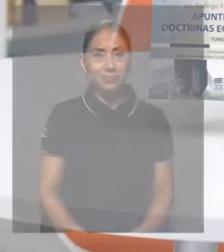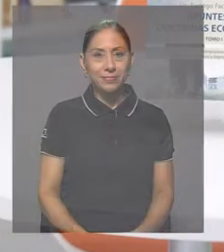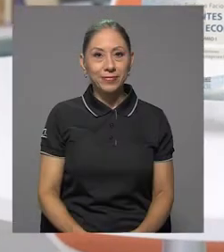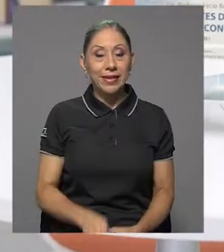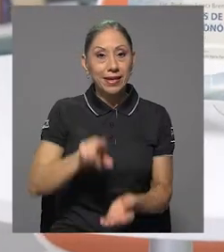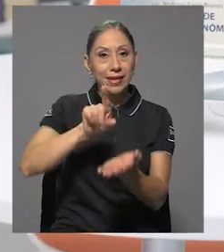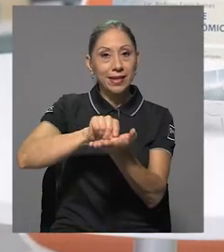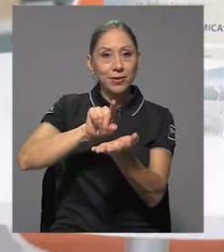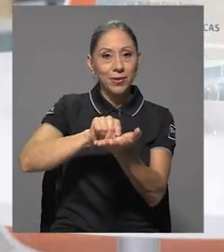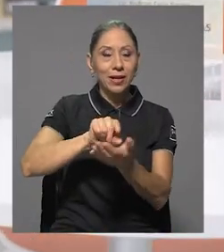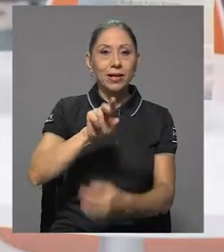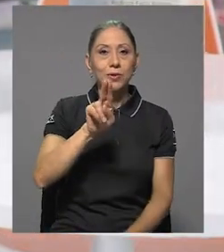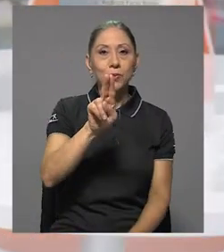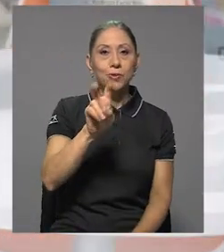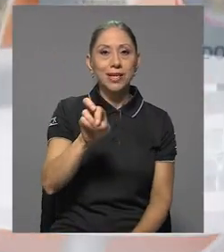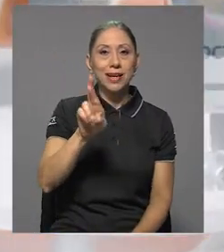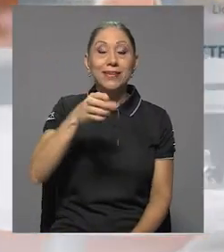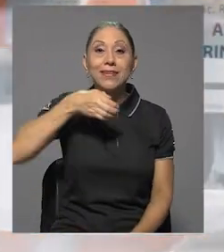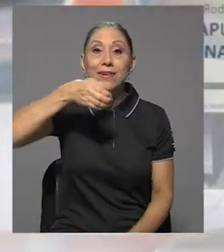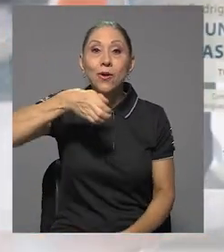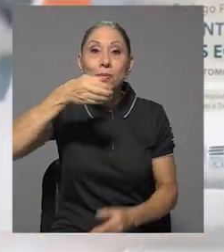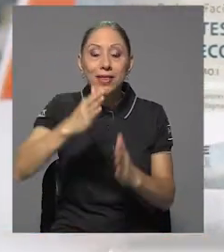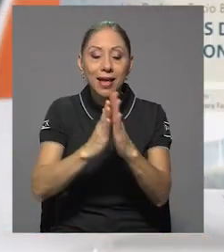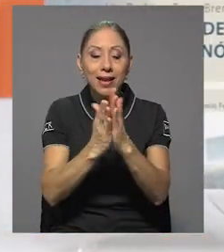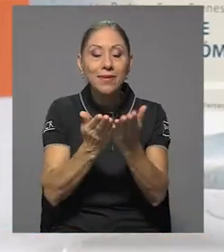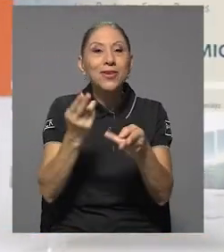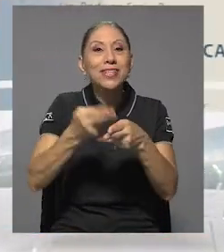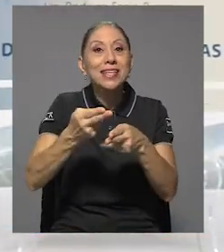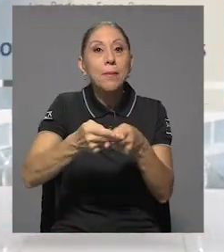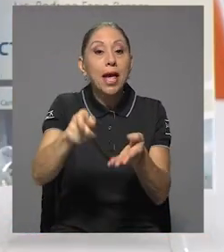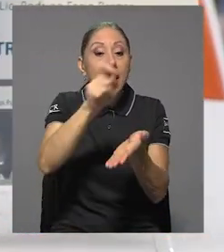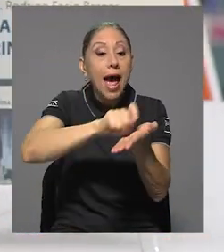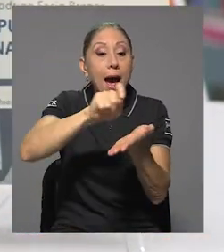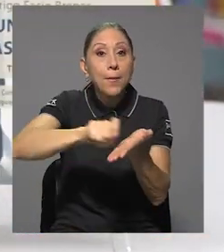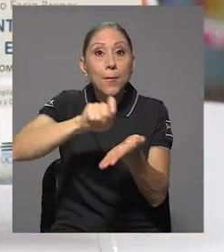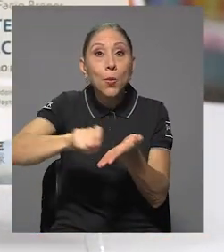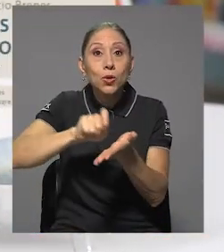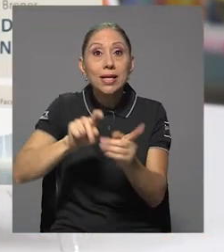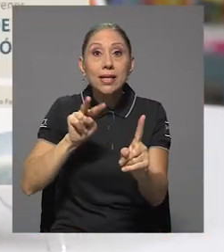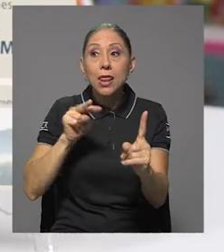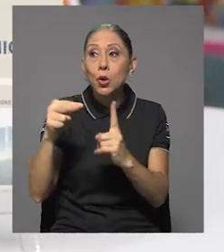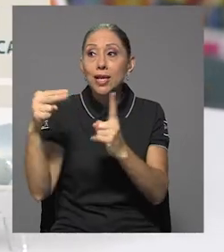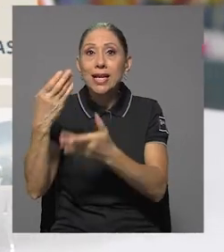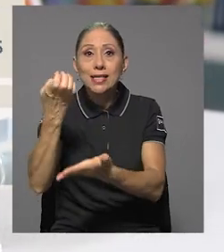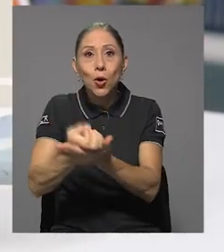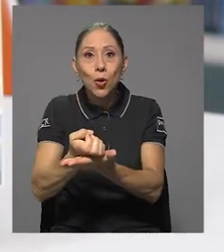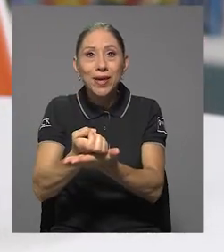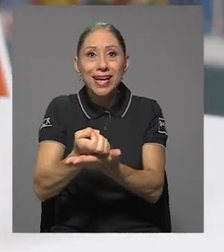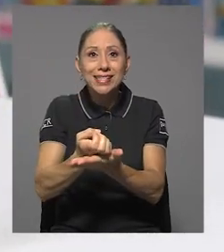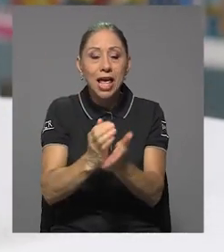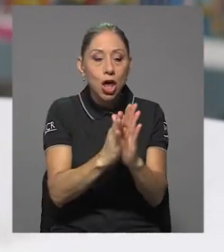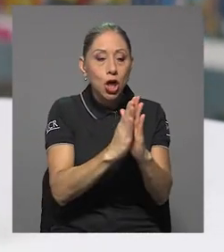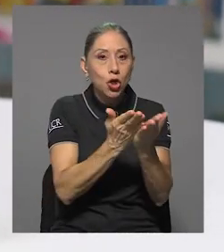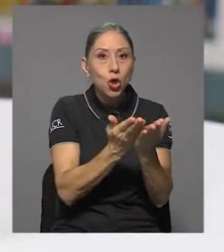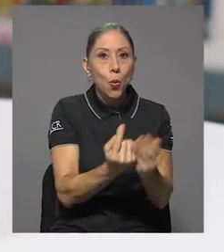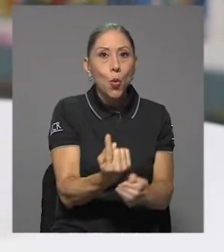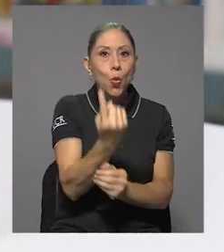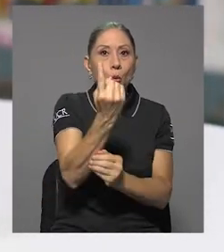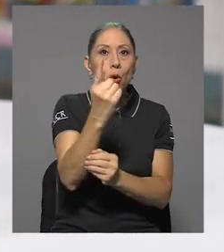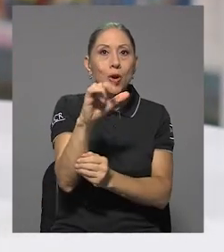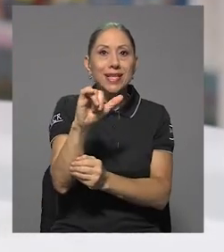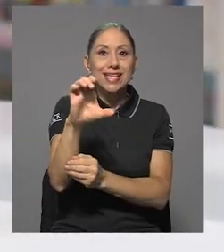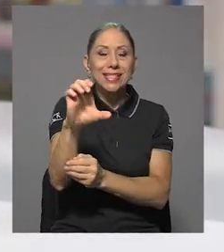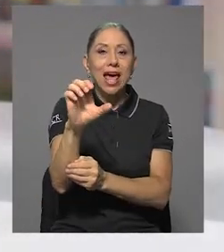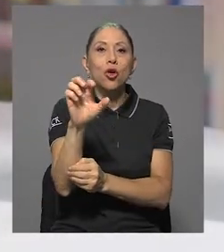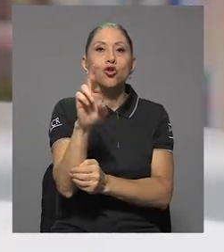La editorial UCR le recomienda el libro Apuntes de Doctrinas Económicas, tomo 1, licenciado Rodrigo